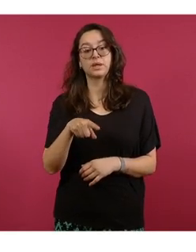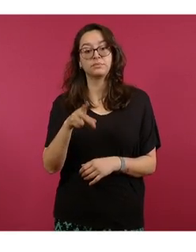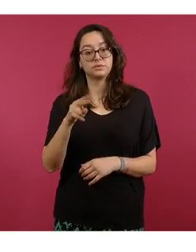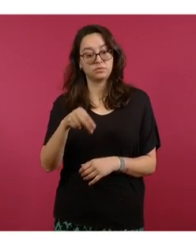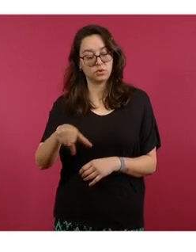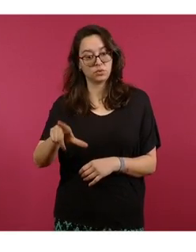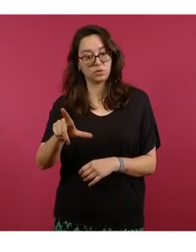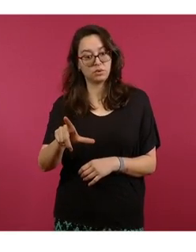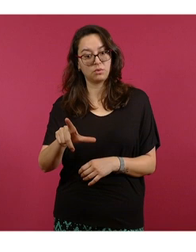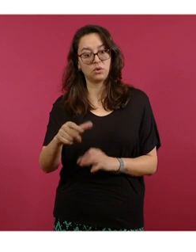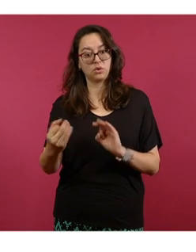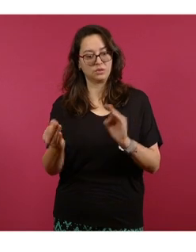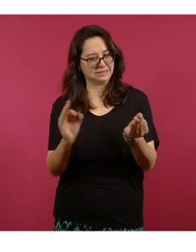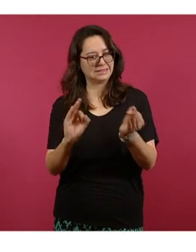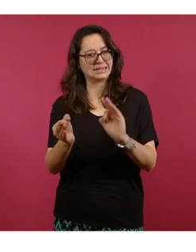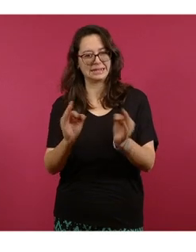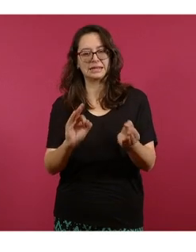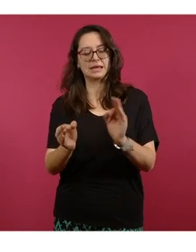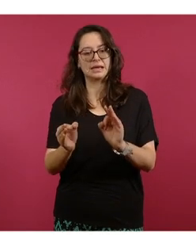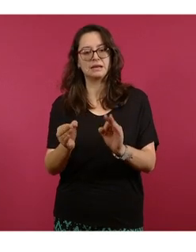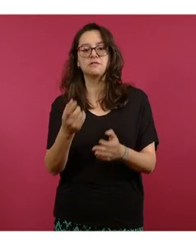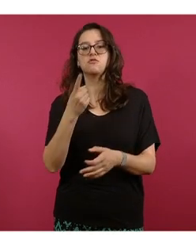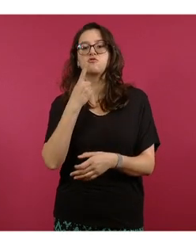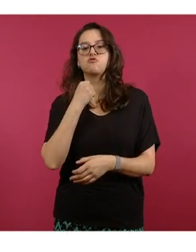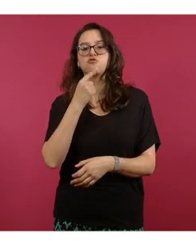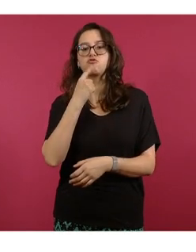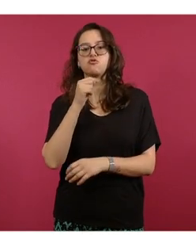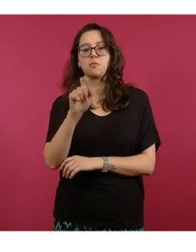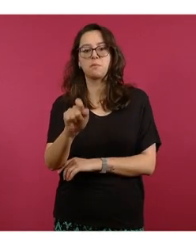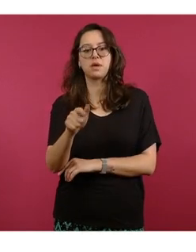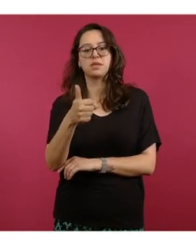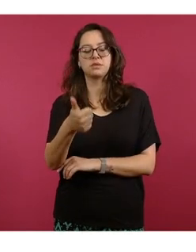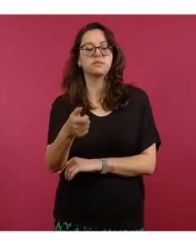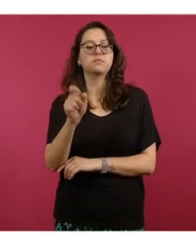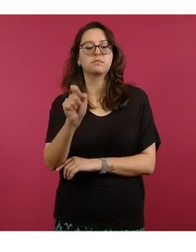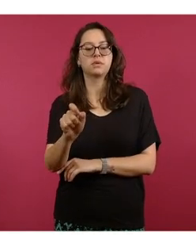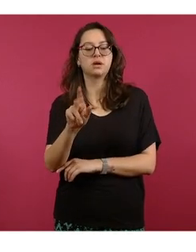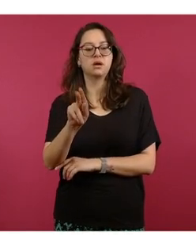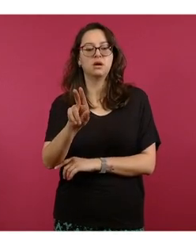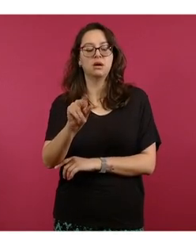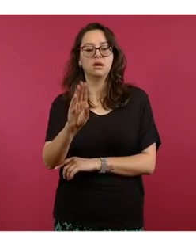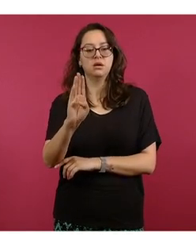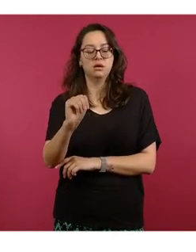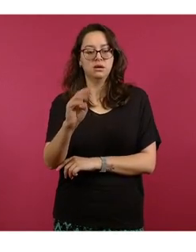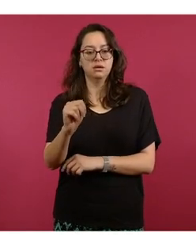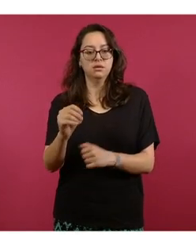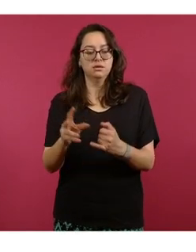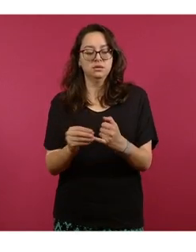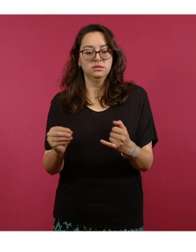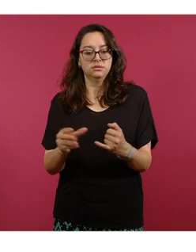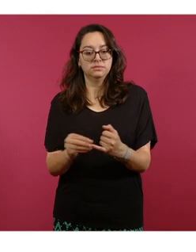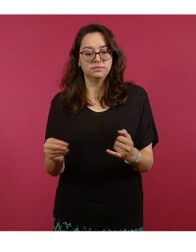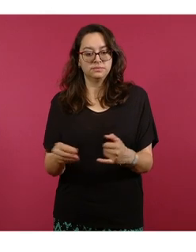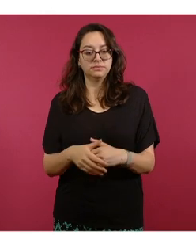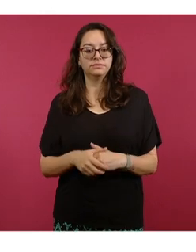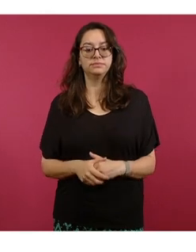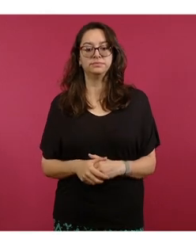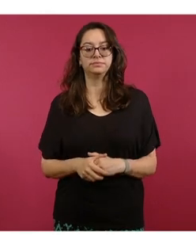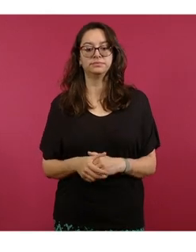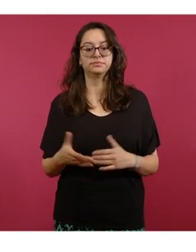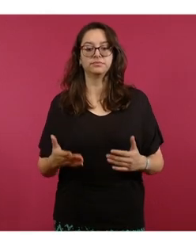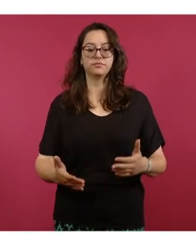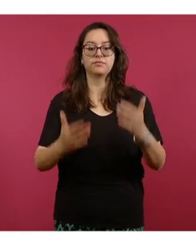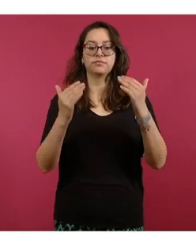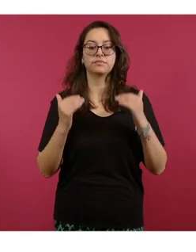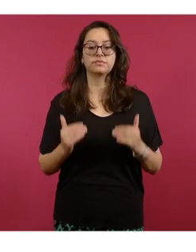Nuevo León, donde la gasolina Premium la dan en 26 pesos con 89 centavos. Pasamos